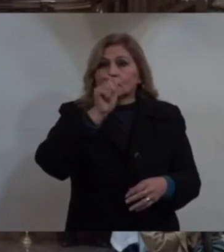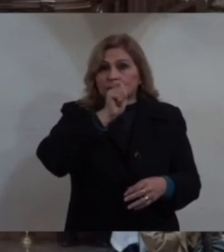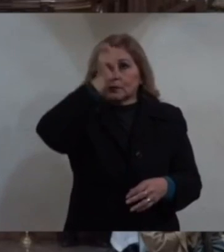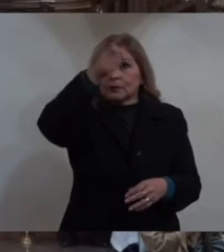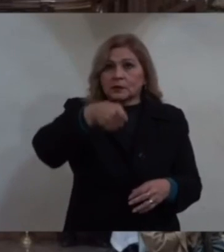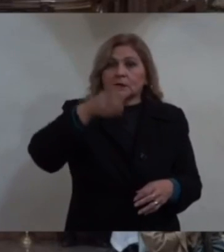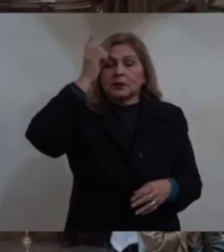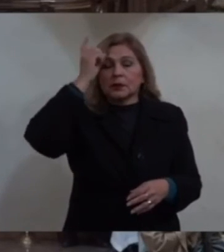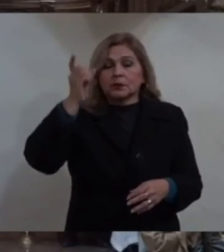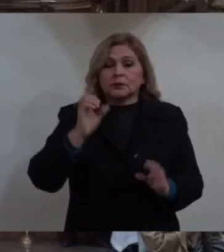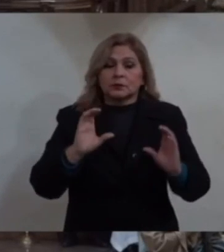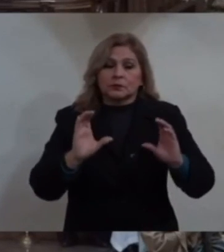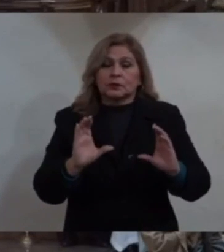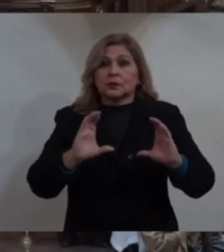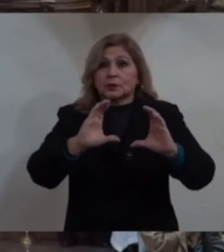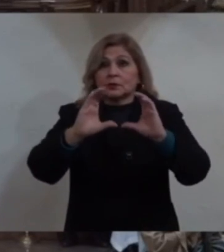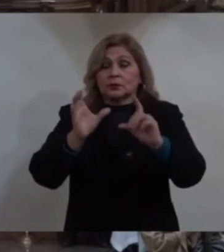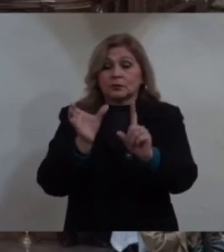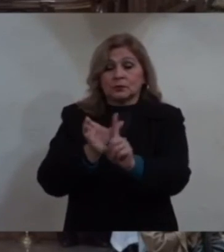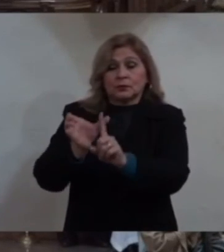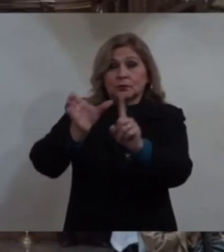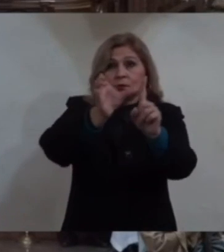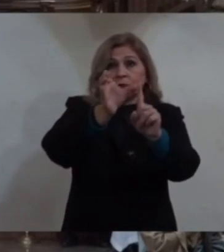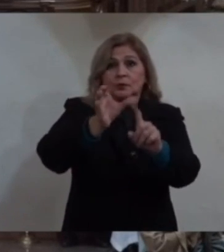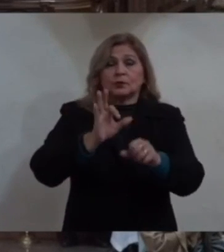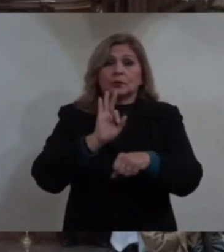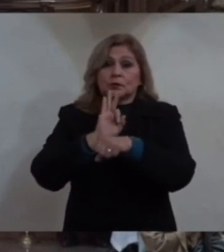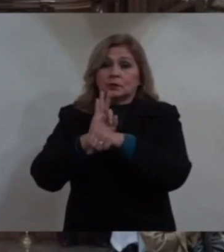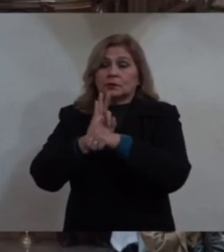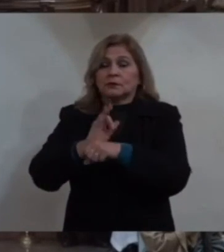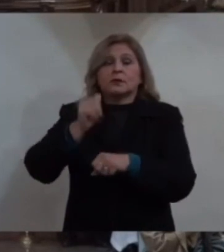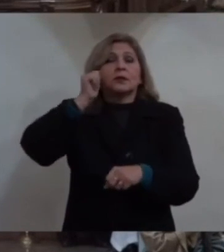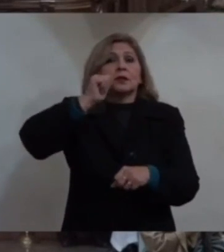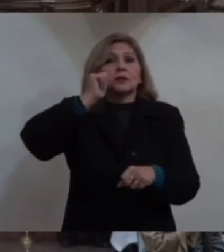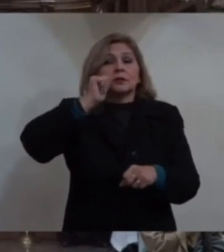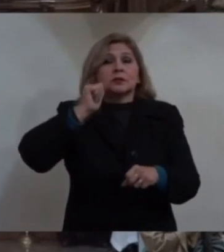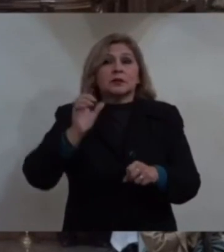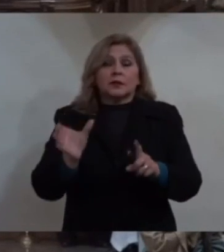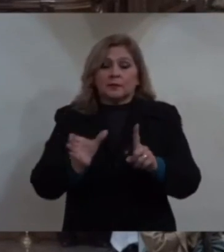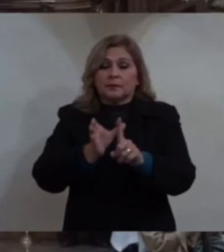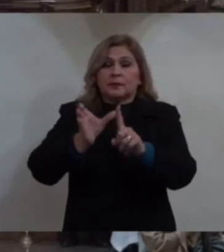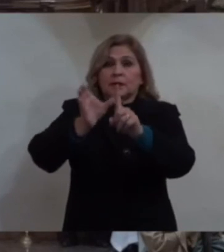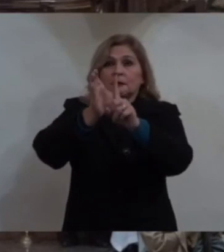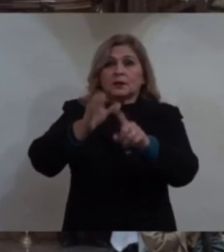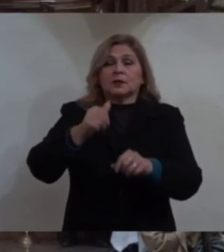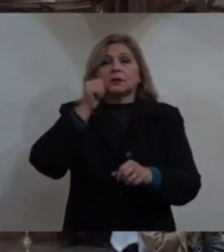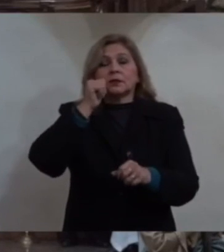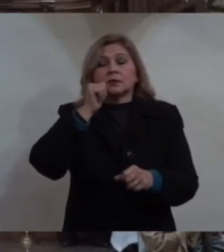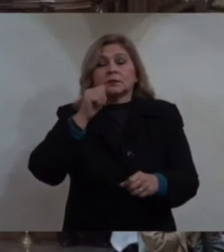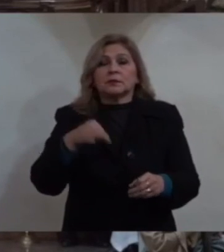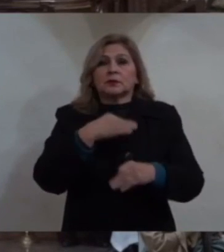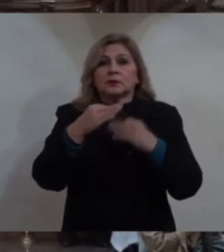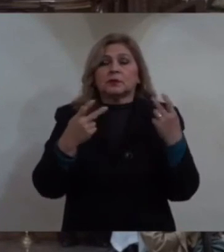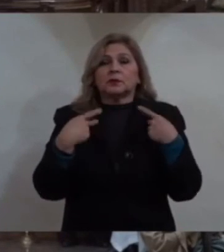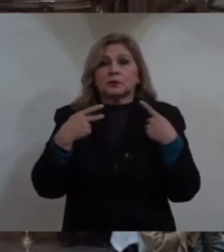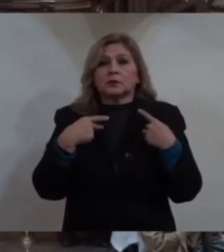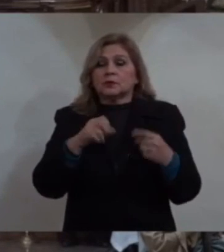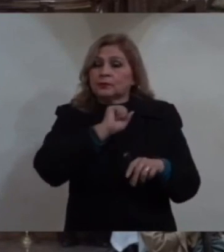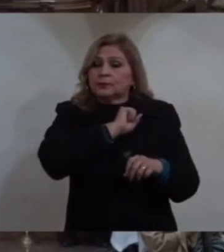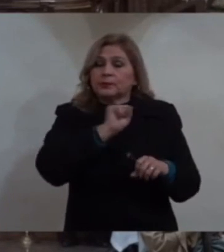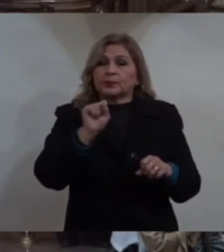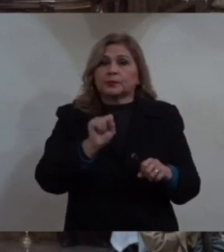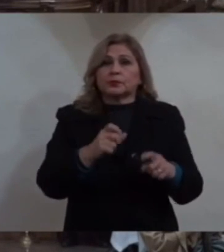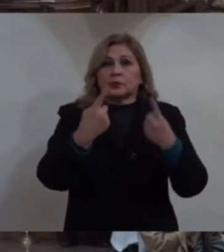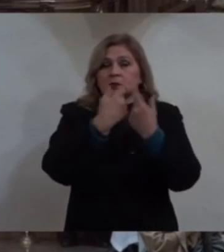preserve siempre en el bien. Que los cuide y los proteja de la maldad humana. Que les